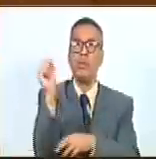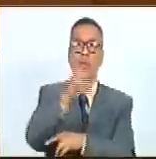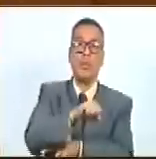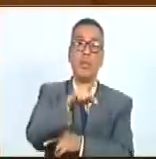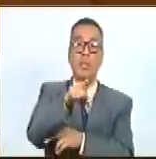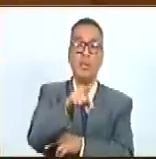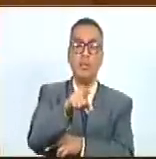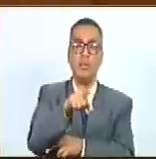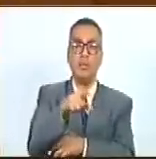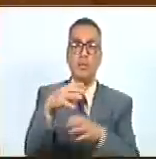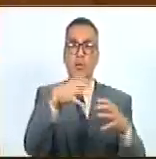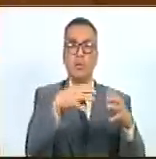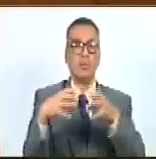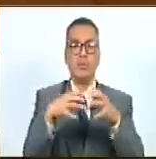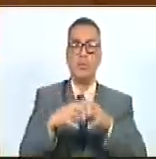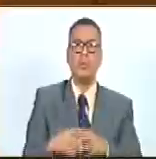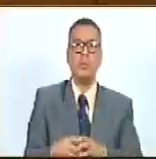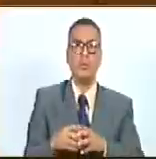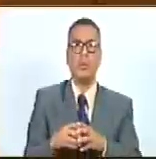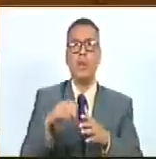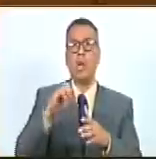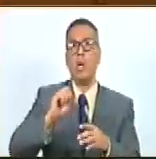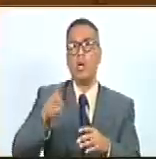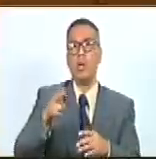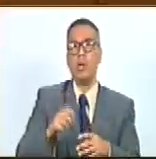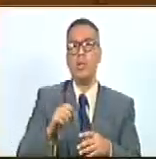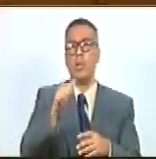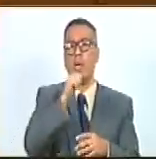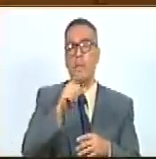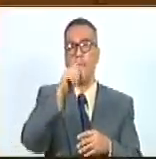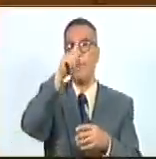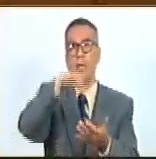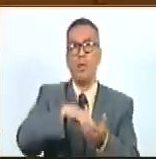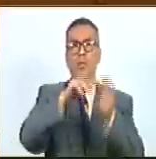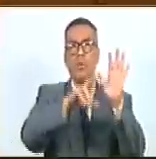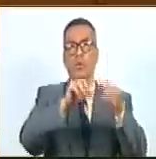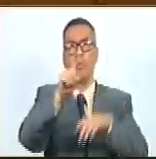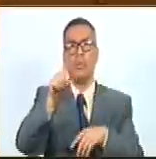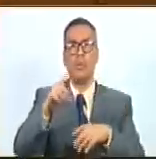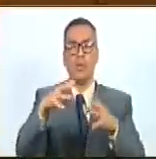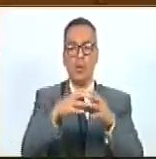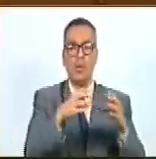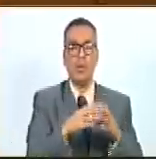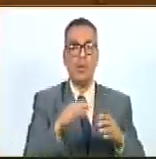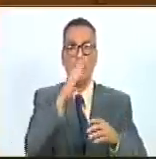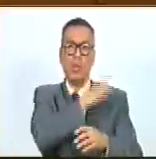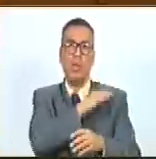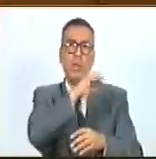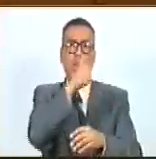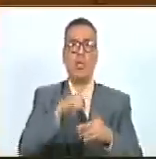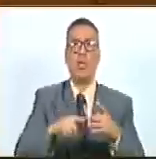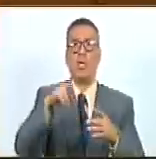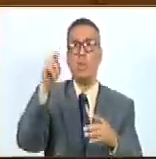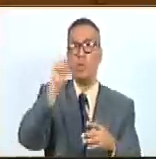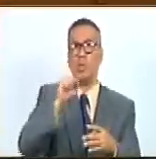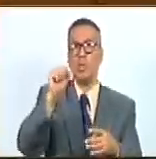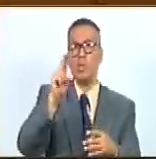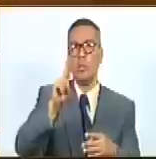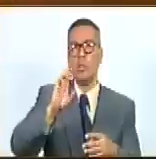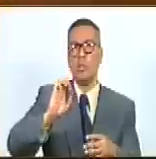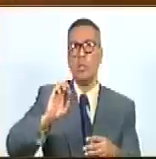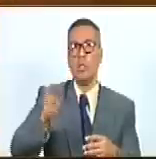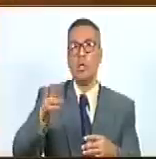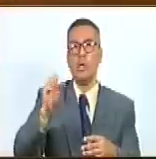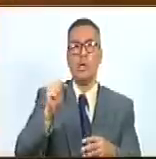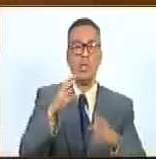la batalla de Yahuachí en 1821 el ejército patriota comandado por el general Antonio José de Sucre